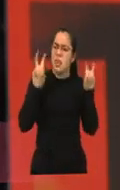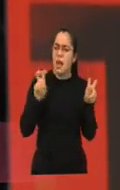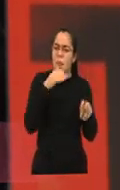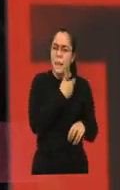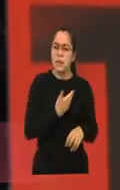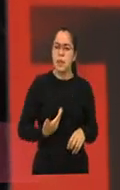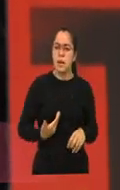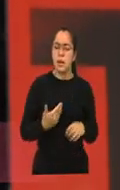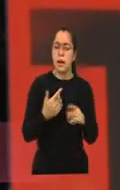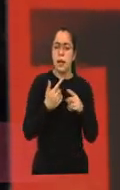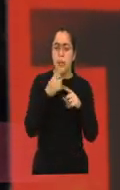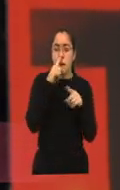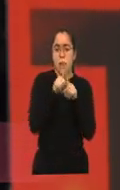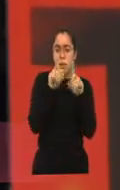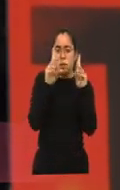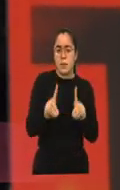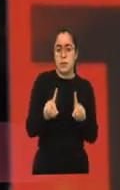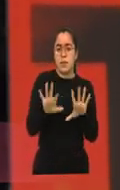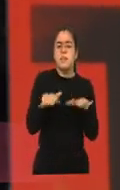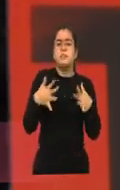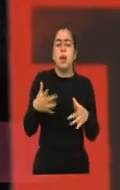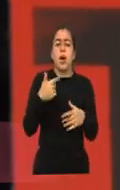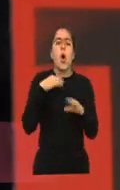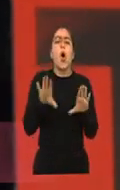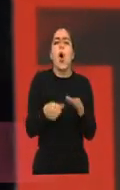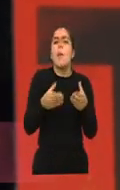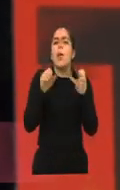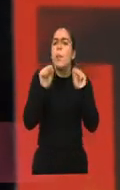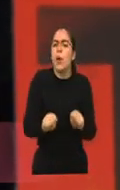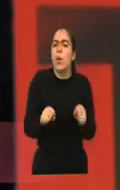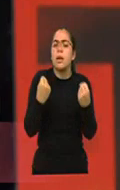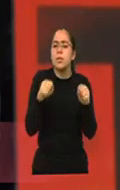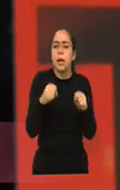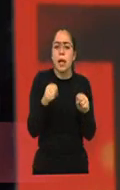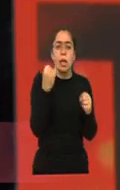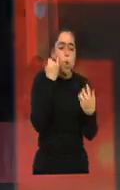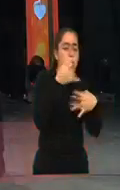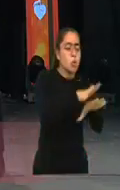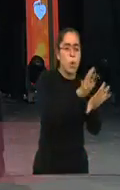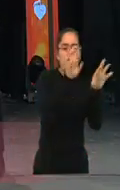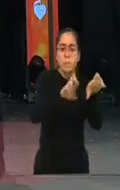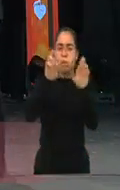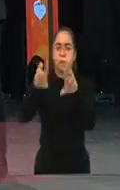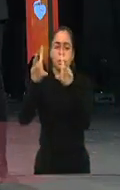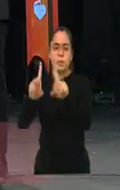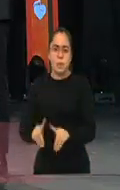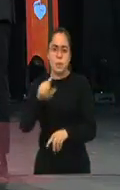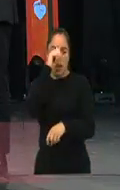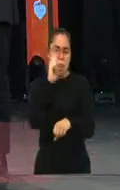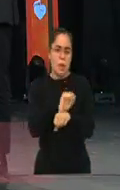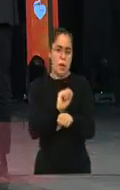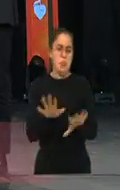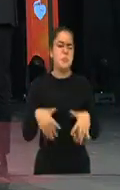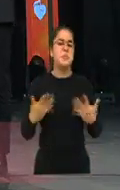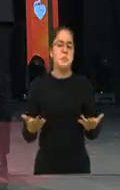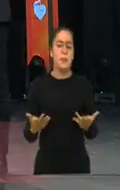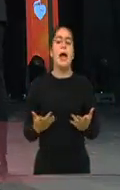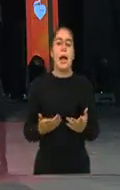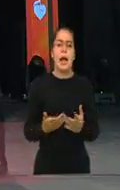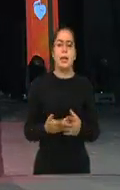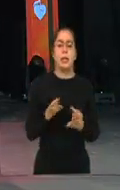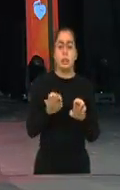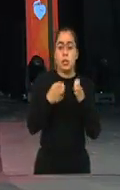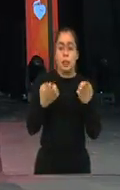todo lo que me costó a mí, para que las personas puedan incluirse en un trabajo? Todo eso y el reto, como ya bien lo dijo Juan Carlos, es que las empresas